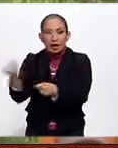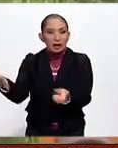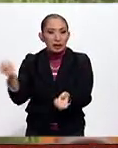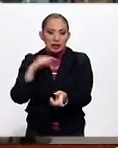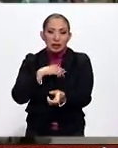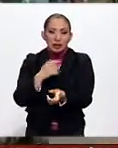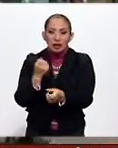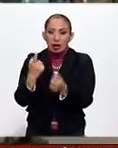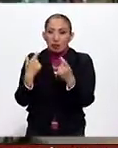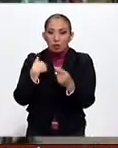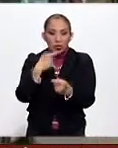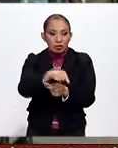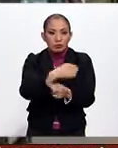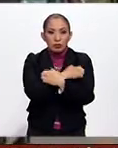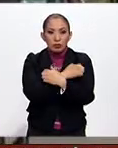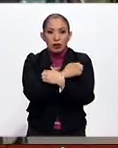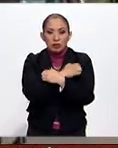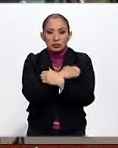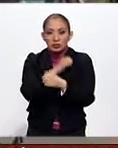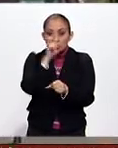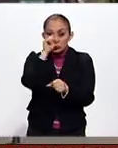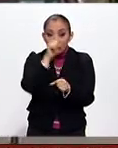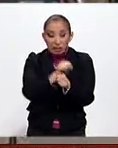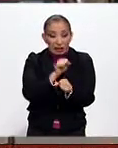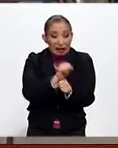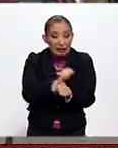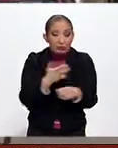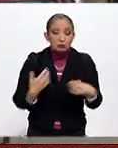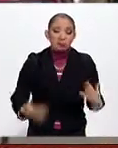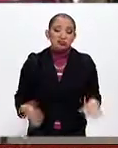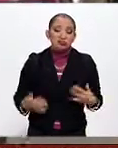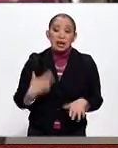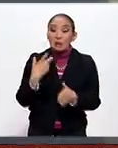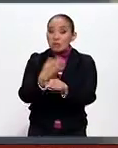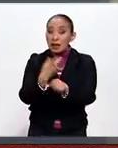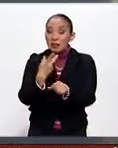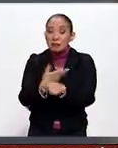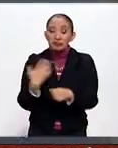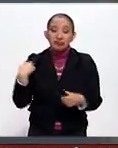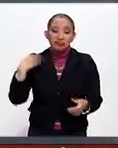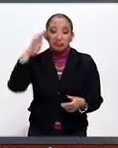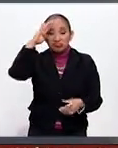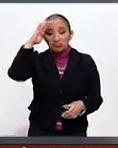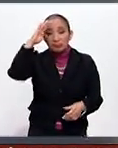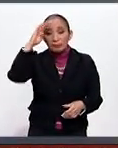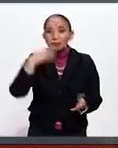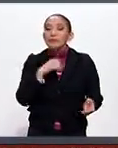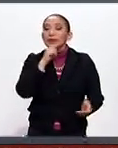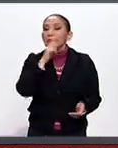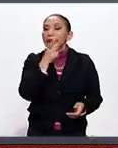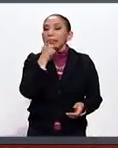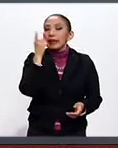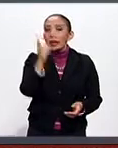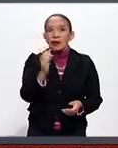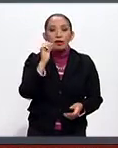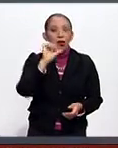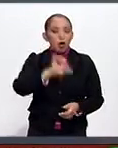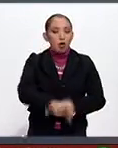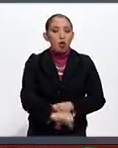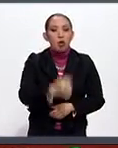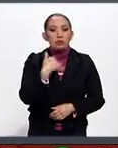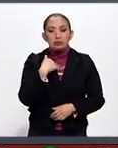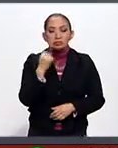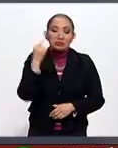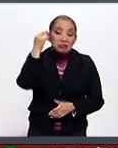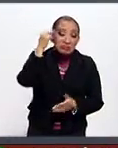y para quienes se aspiran a la educación en secundaria y preparatoria. También te comento que el día de hoy